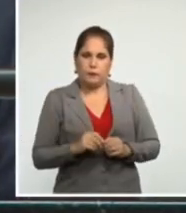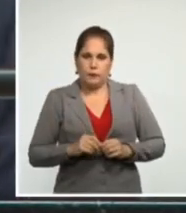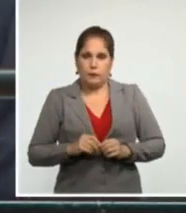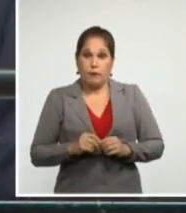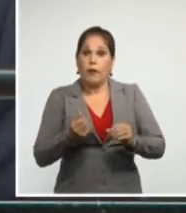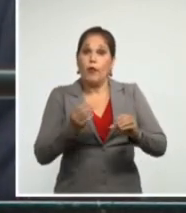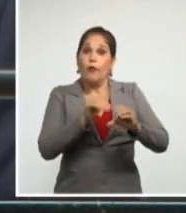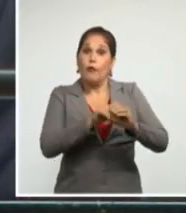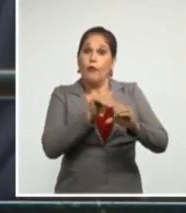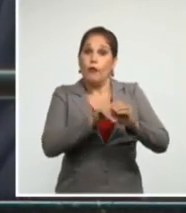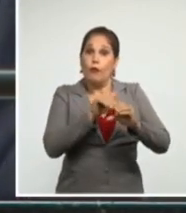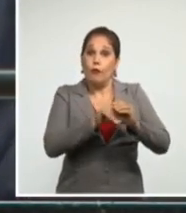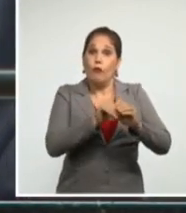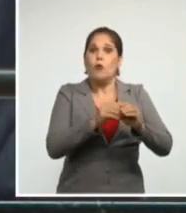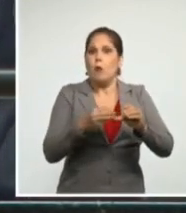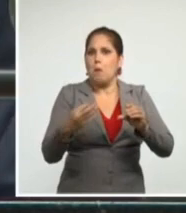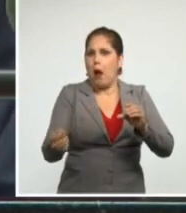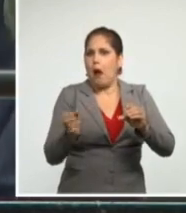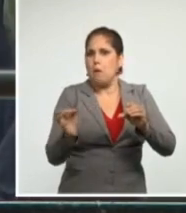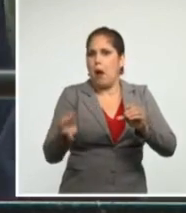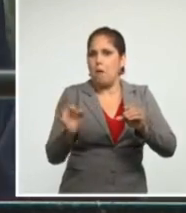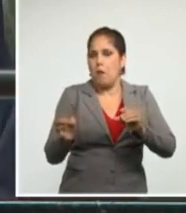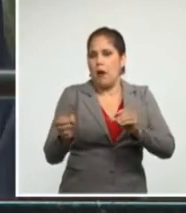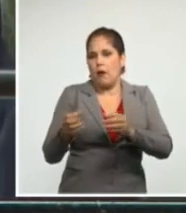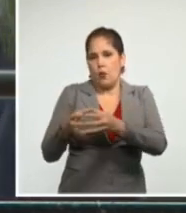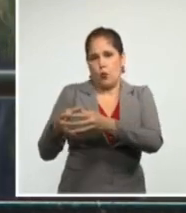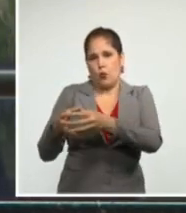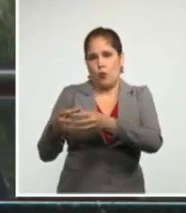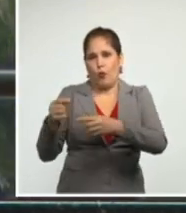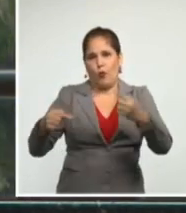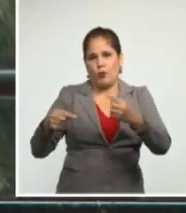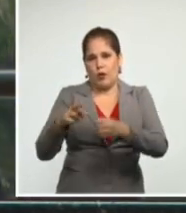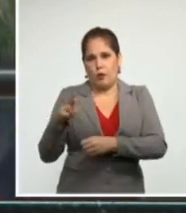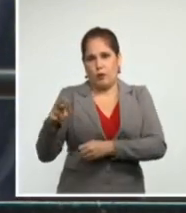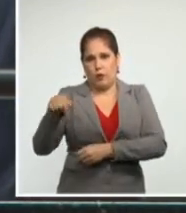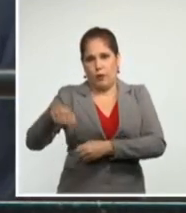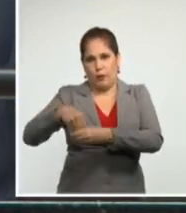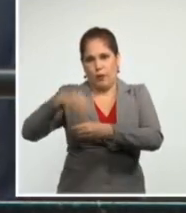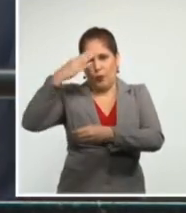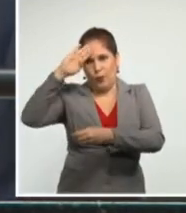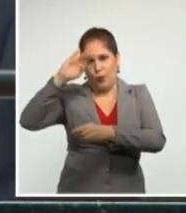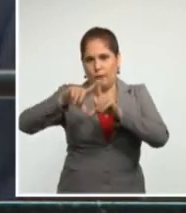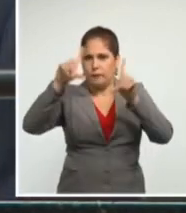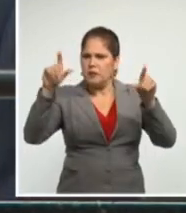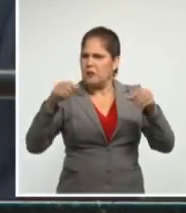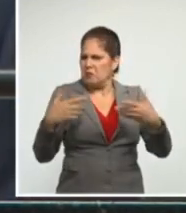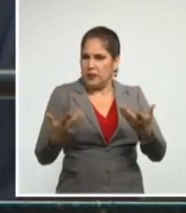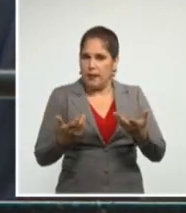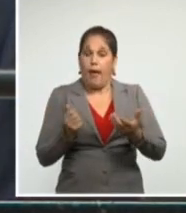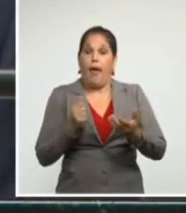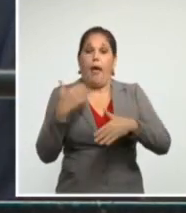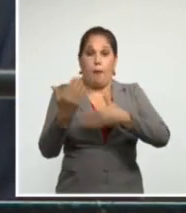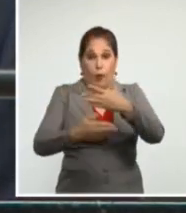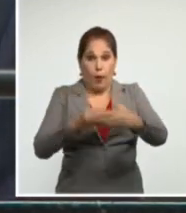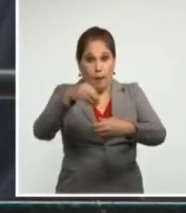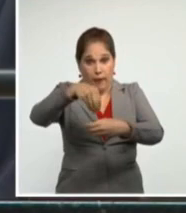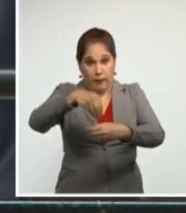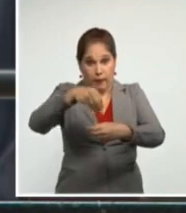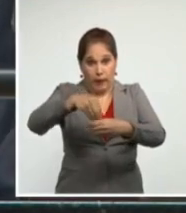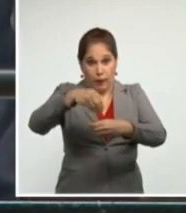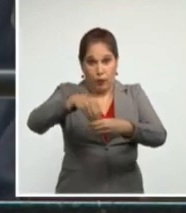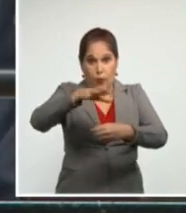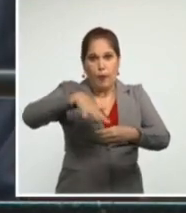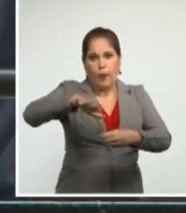encubiertos. El propósito es producir inestabilidad política y social